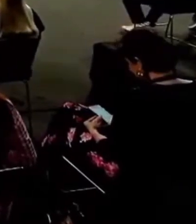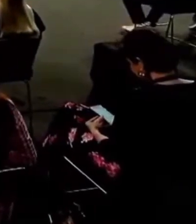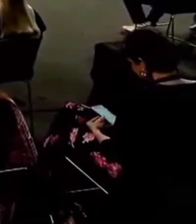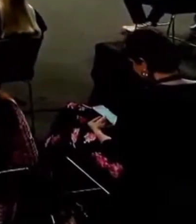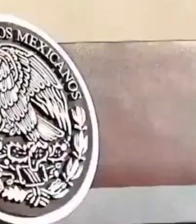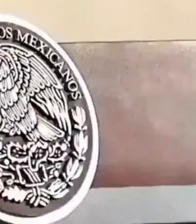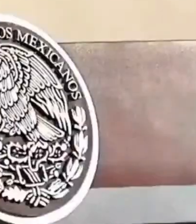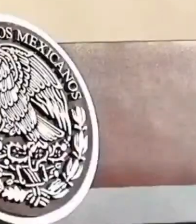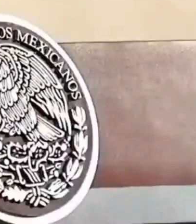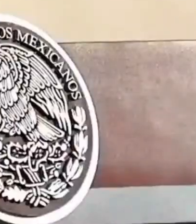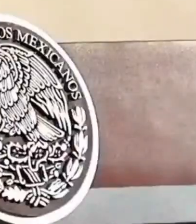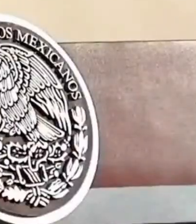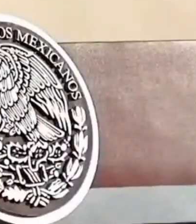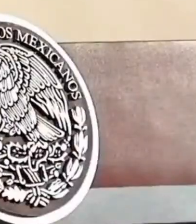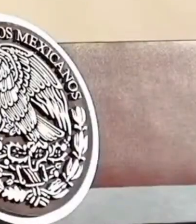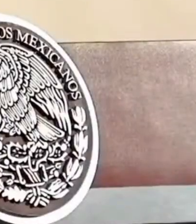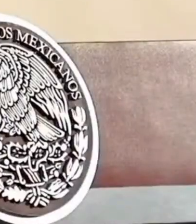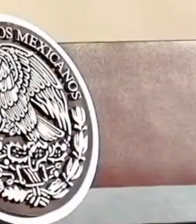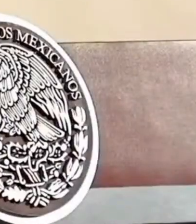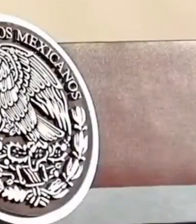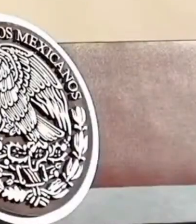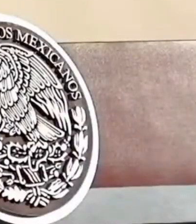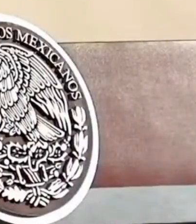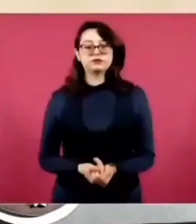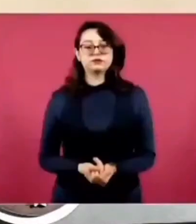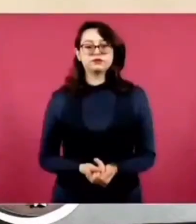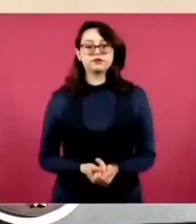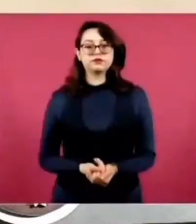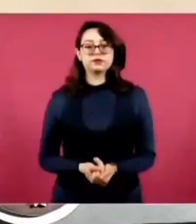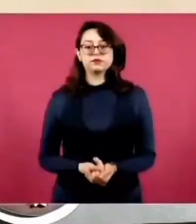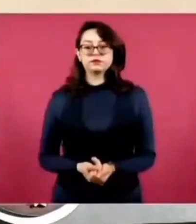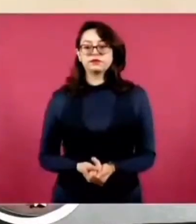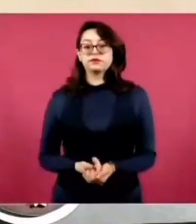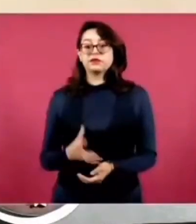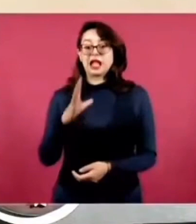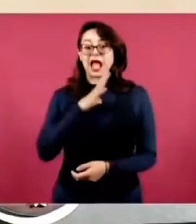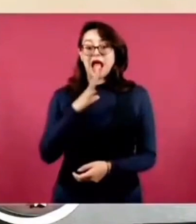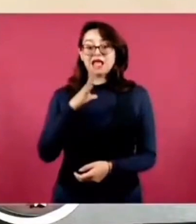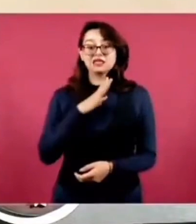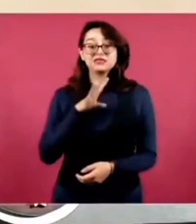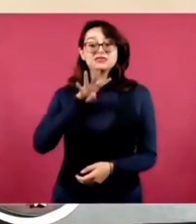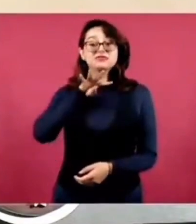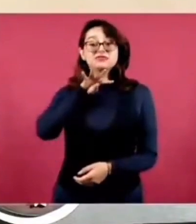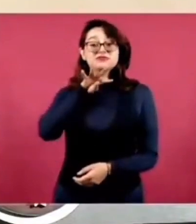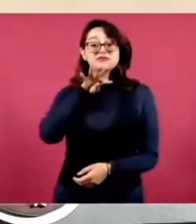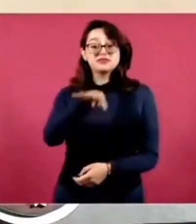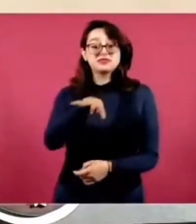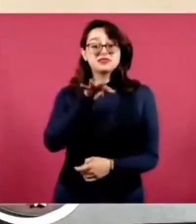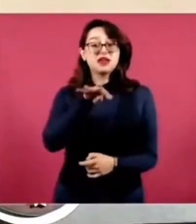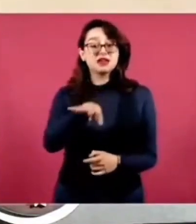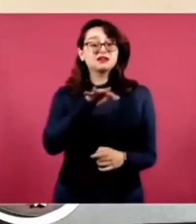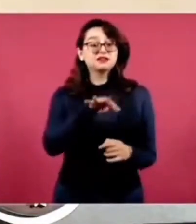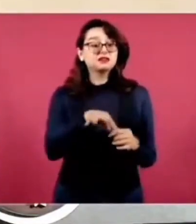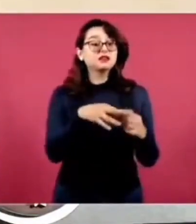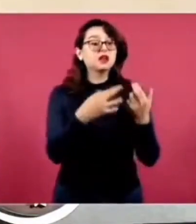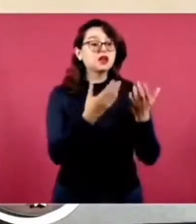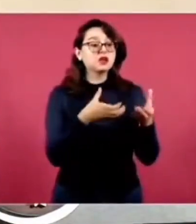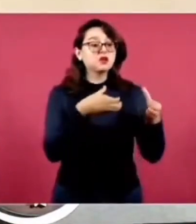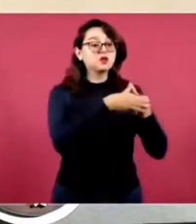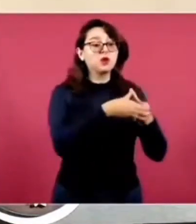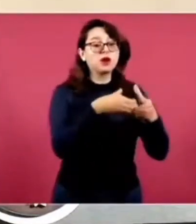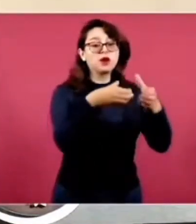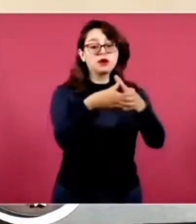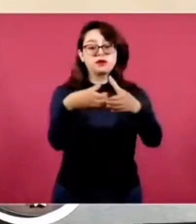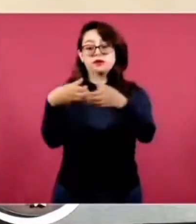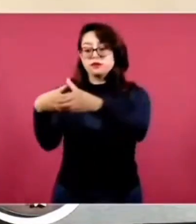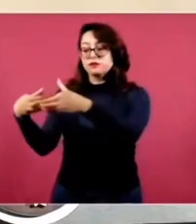en las que estamos trabajando desde hace un año, con un equipo, como lo dijo el presidente, muy